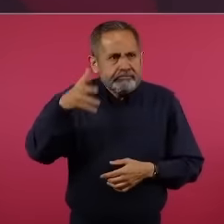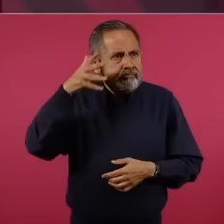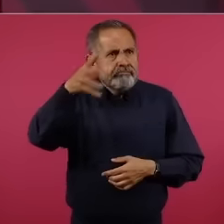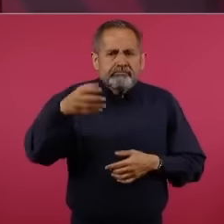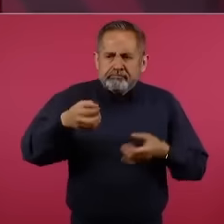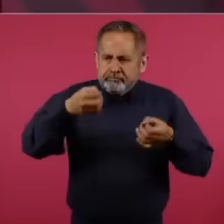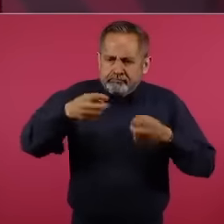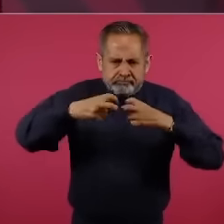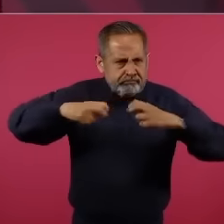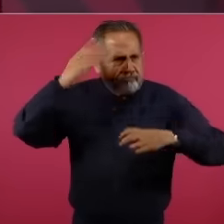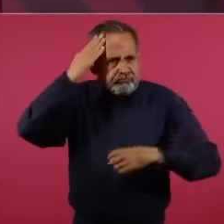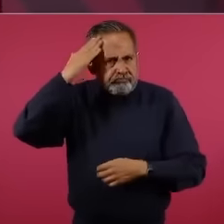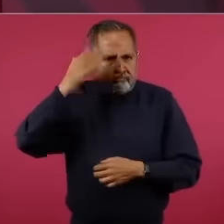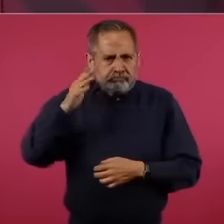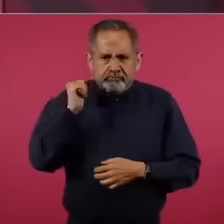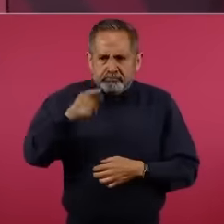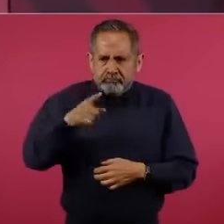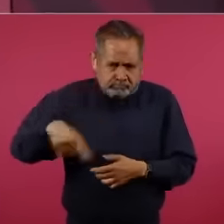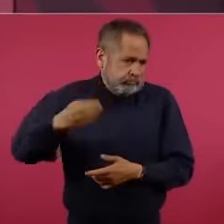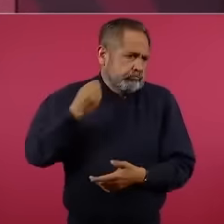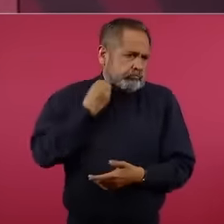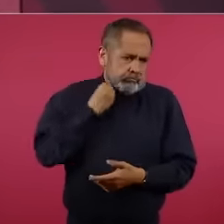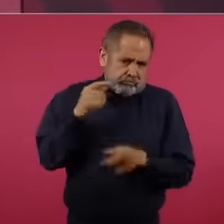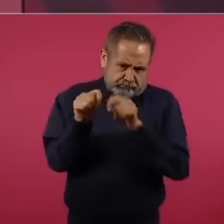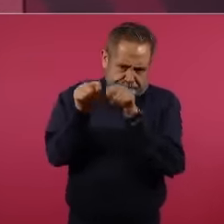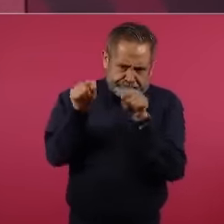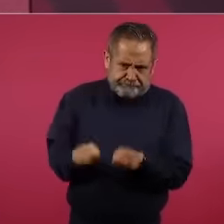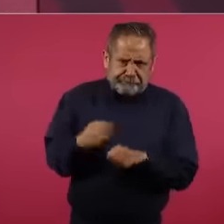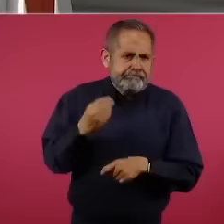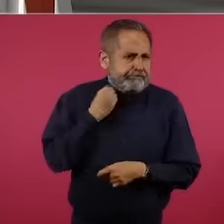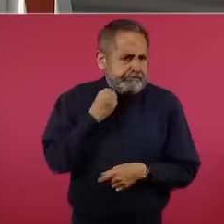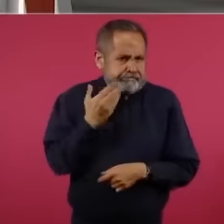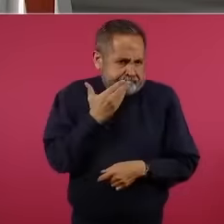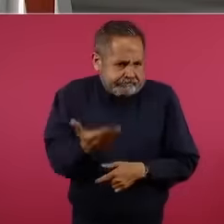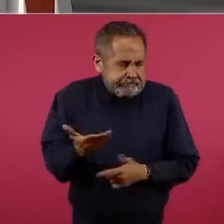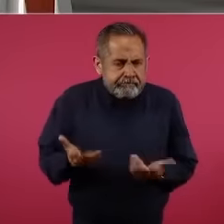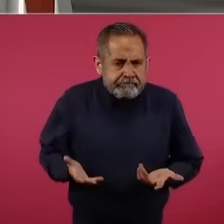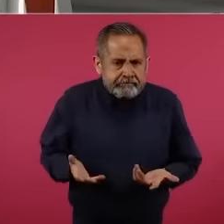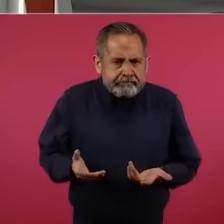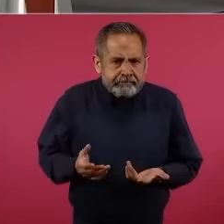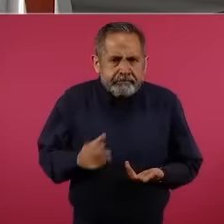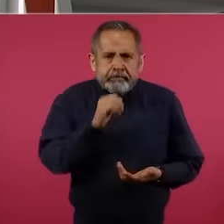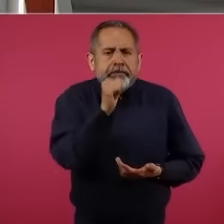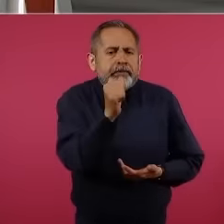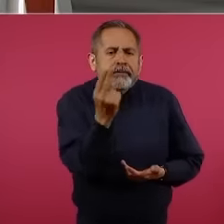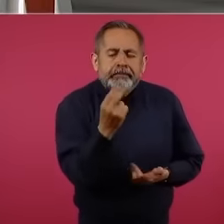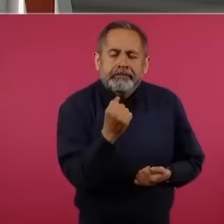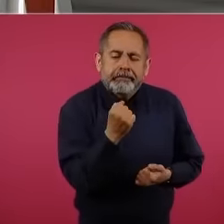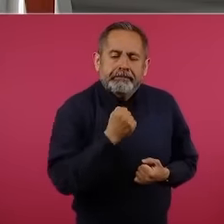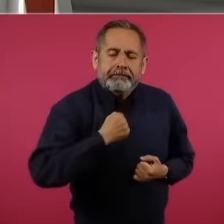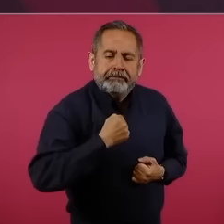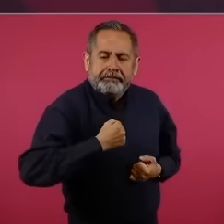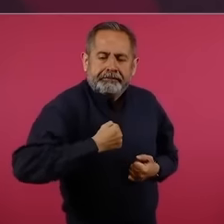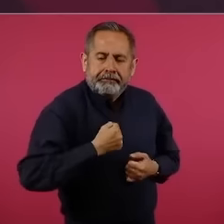magistrados, o son abogados, no van a necesitar palancas,